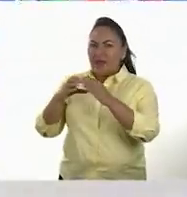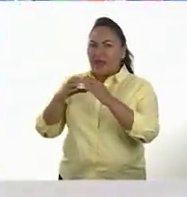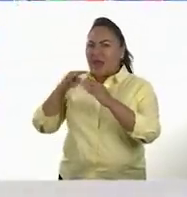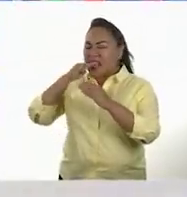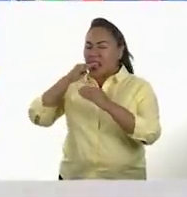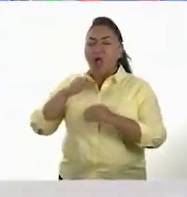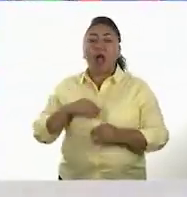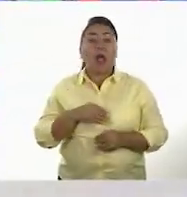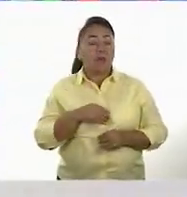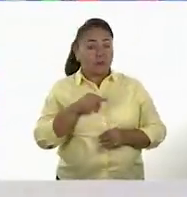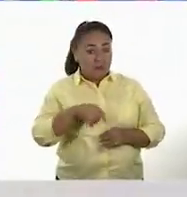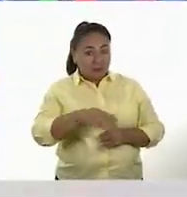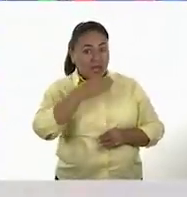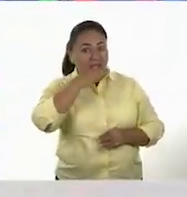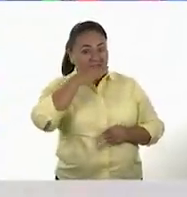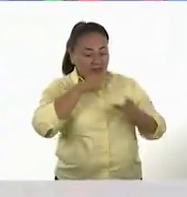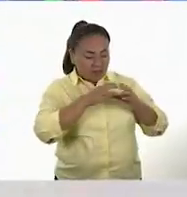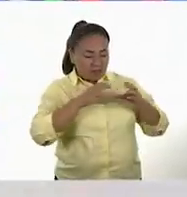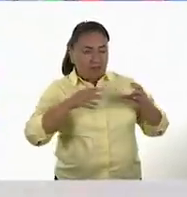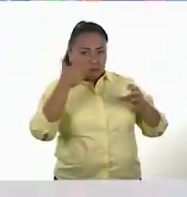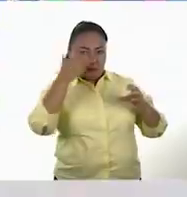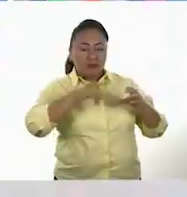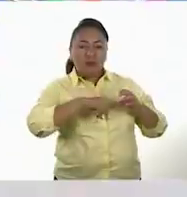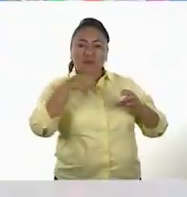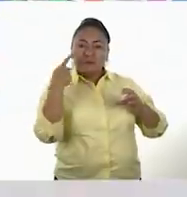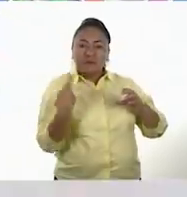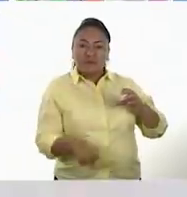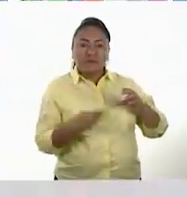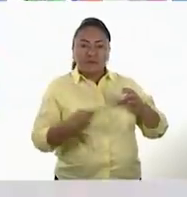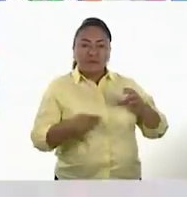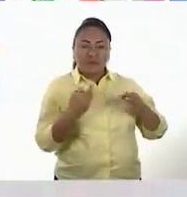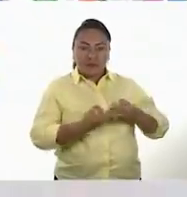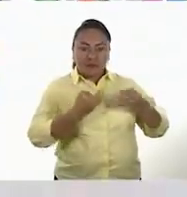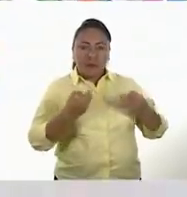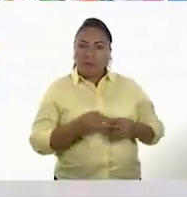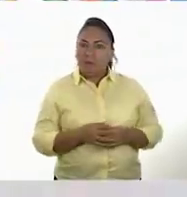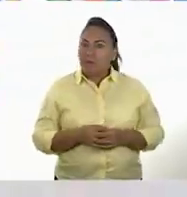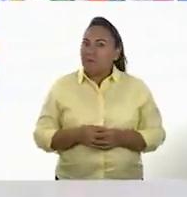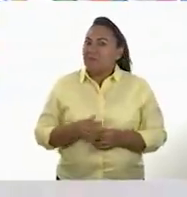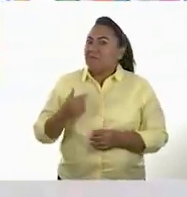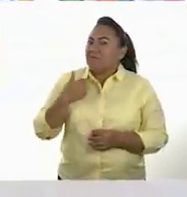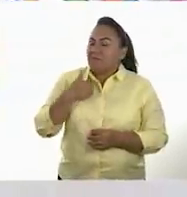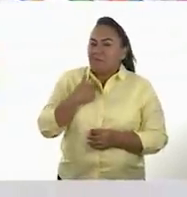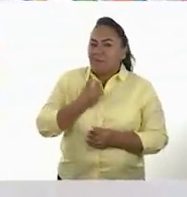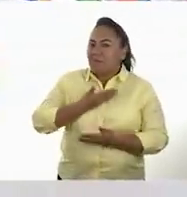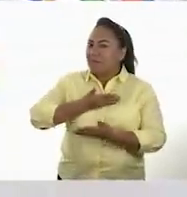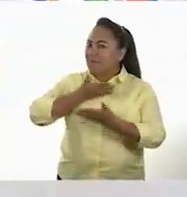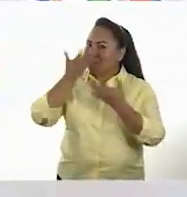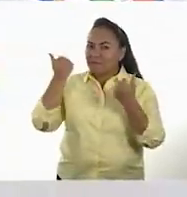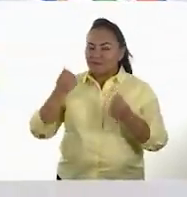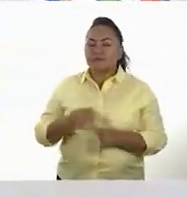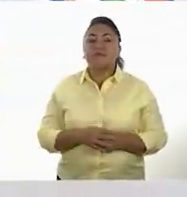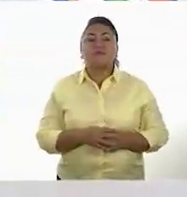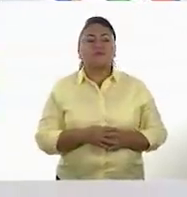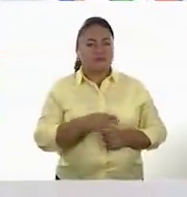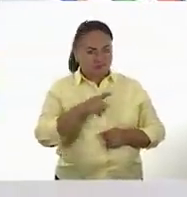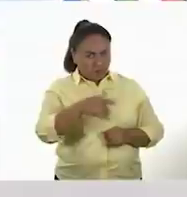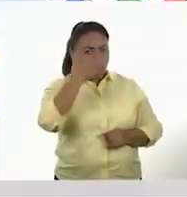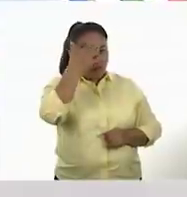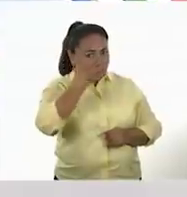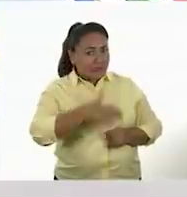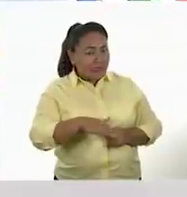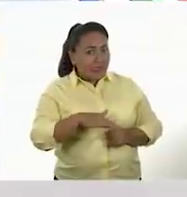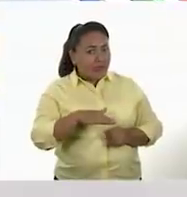la mazorca es uno de los cultivos ancestrales de nuestro país? No tenía ni la menor idea. ¿Y también sabías